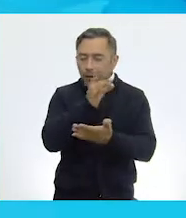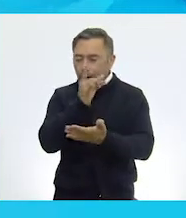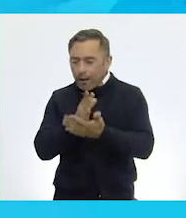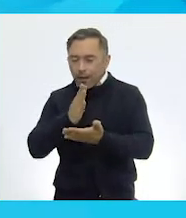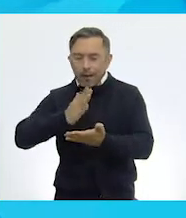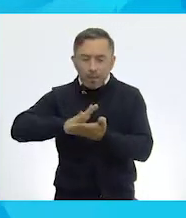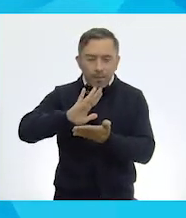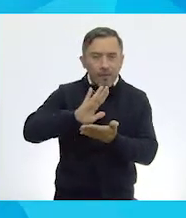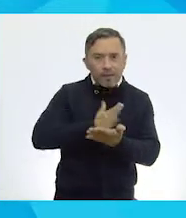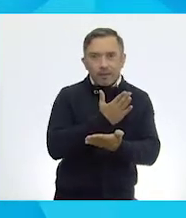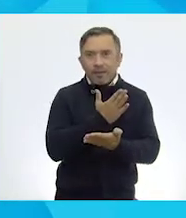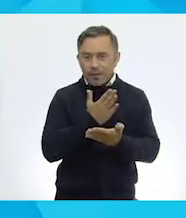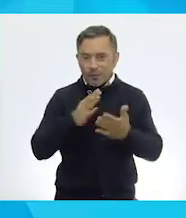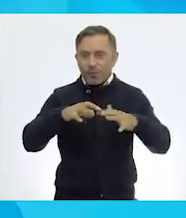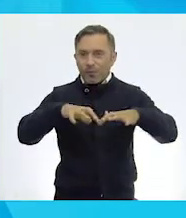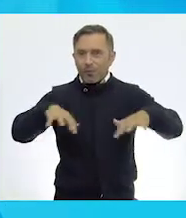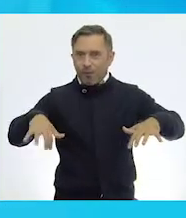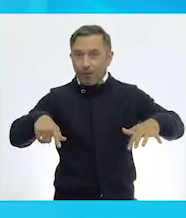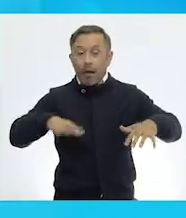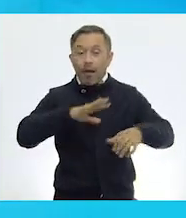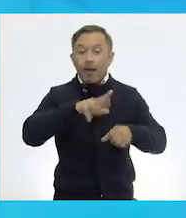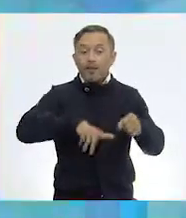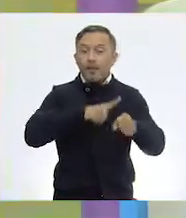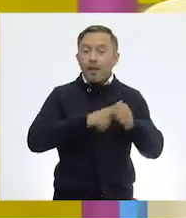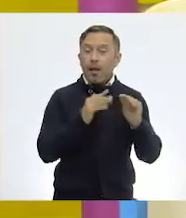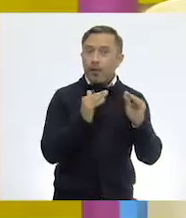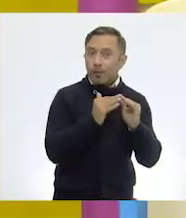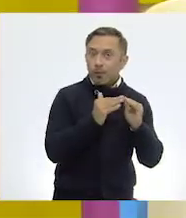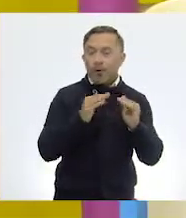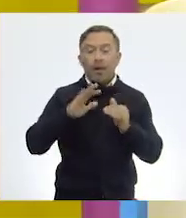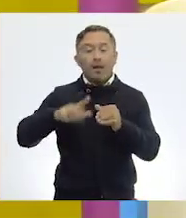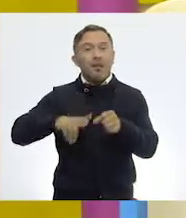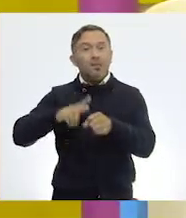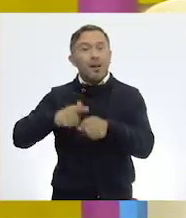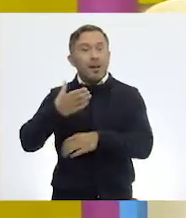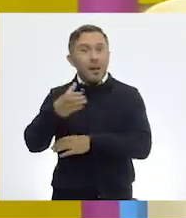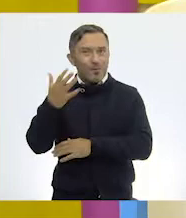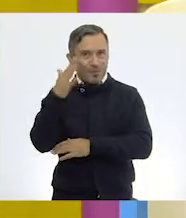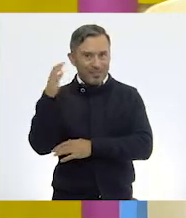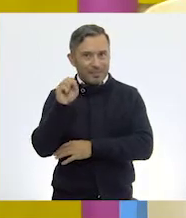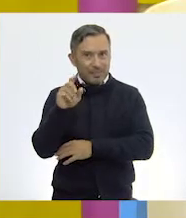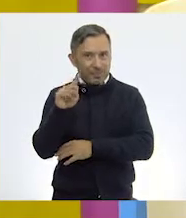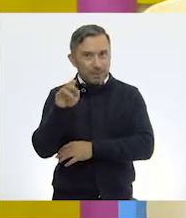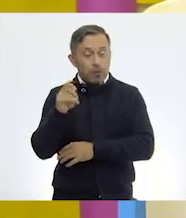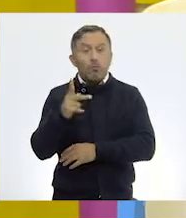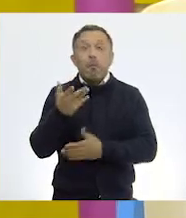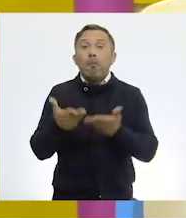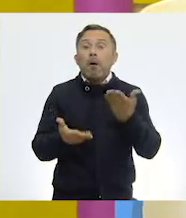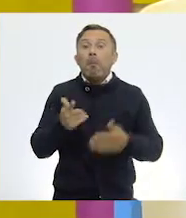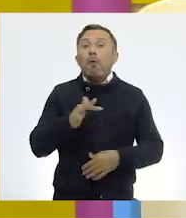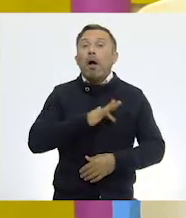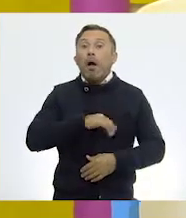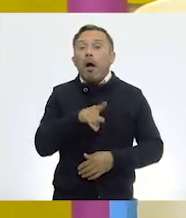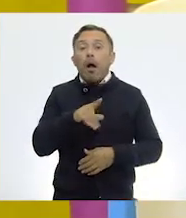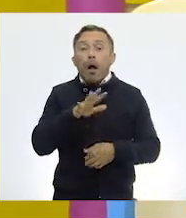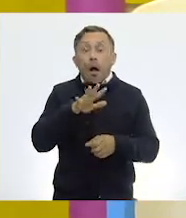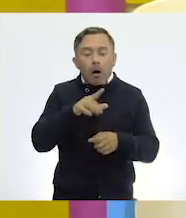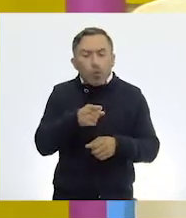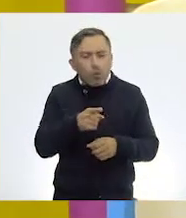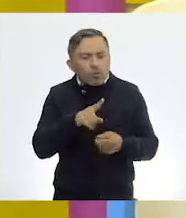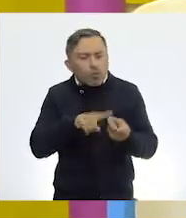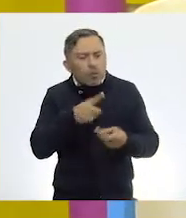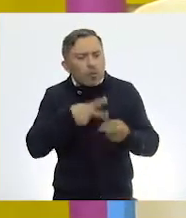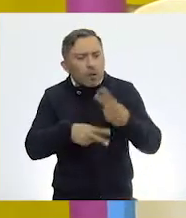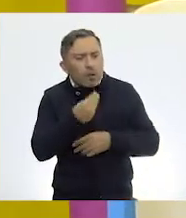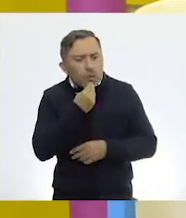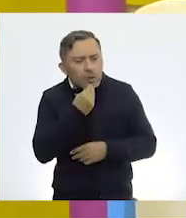animales domésticos o silvestres. Simplemente piensen de dónde pueden obtener su alimento, su resguardo y si pueden